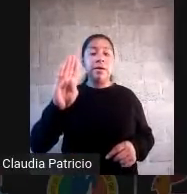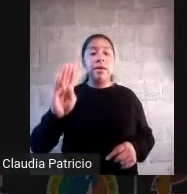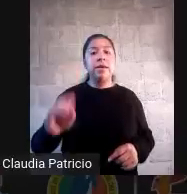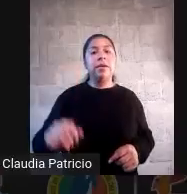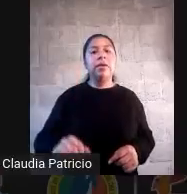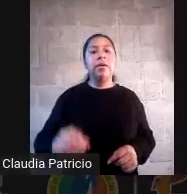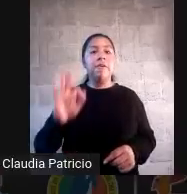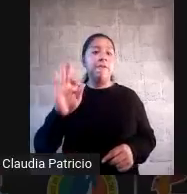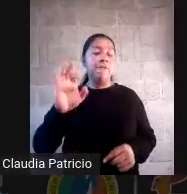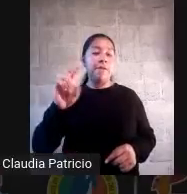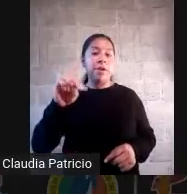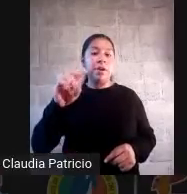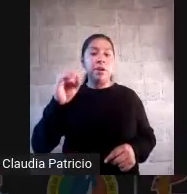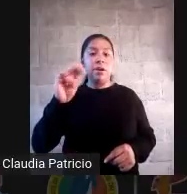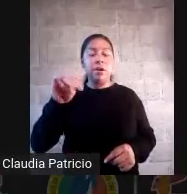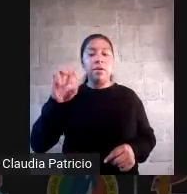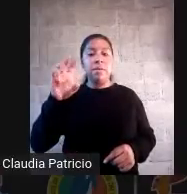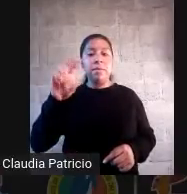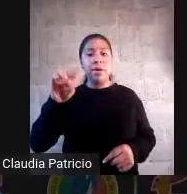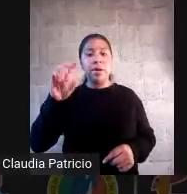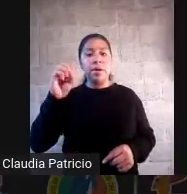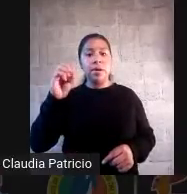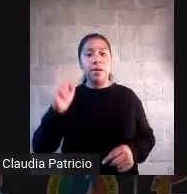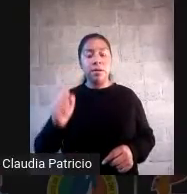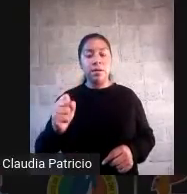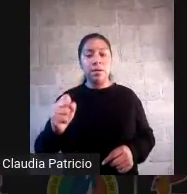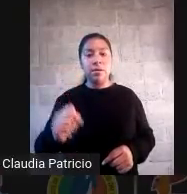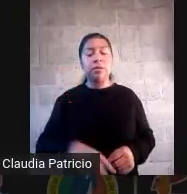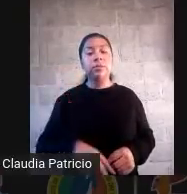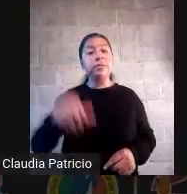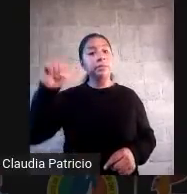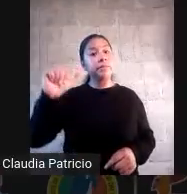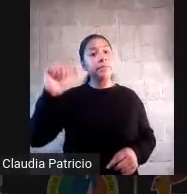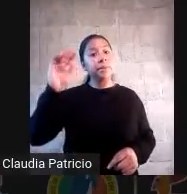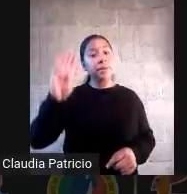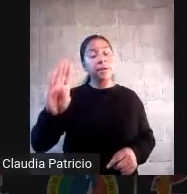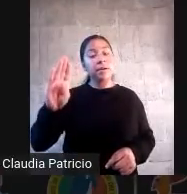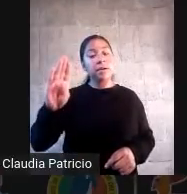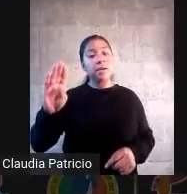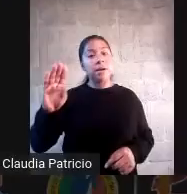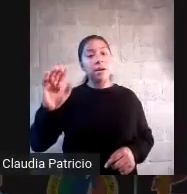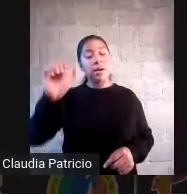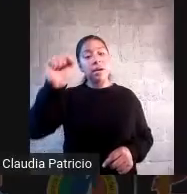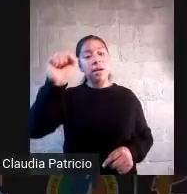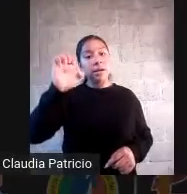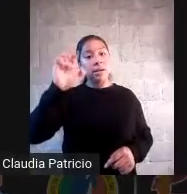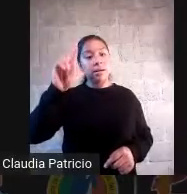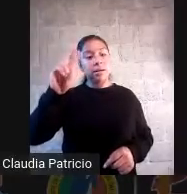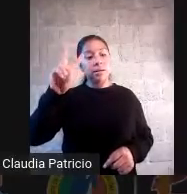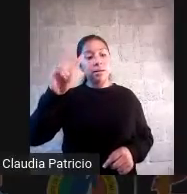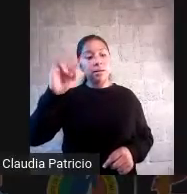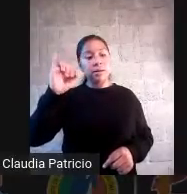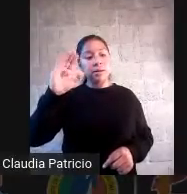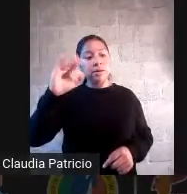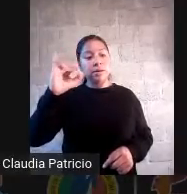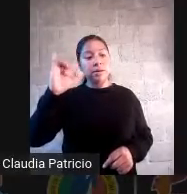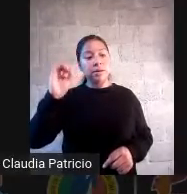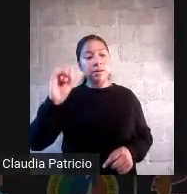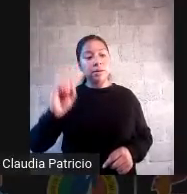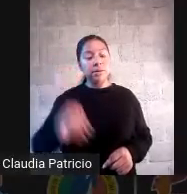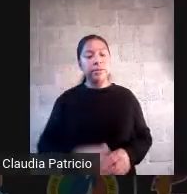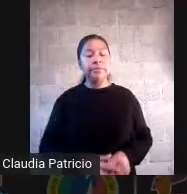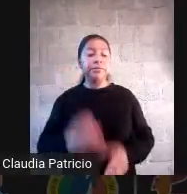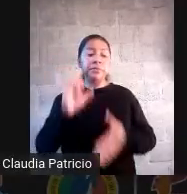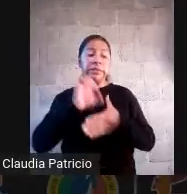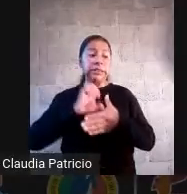basado en incidentes críticos aprendizaje basado en el servicio ¿sí? entonces me voy a enfocar